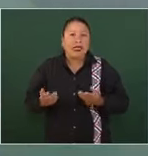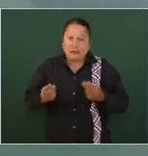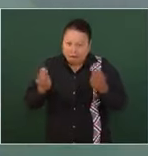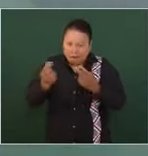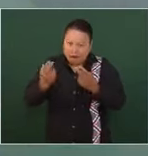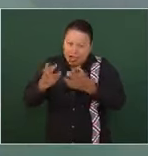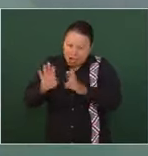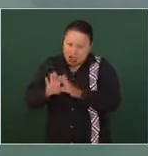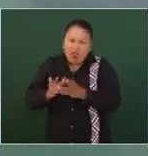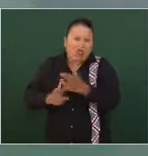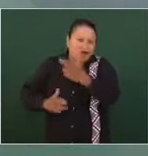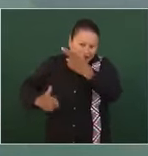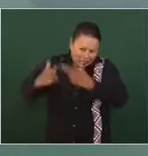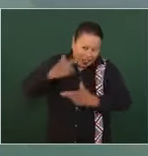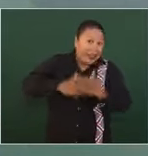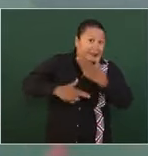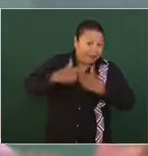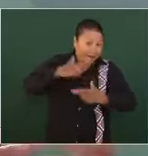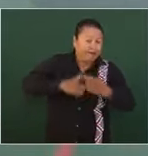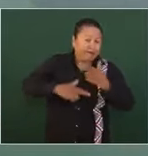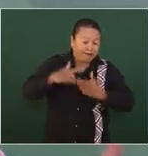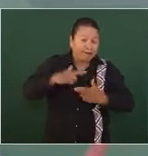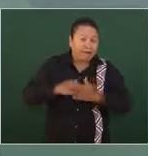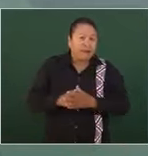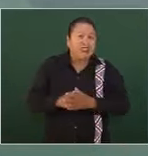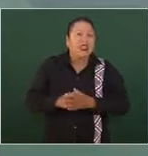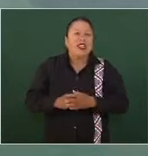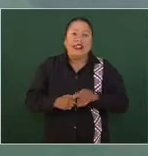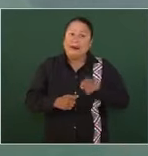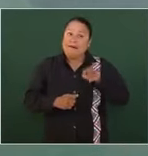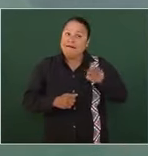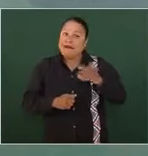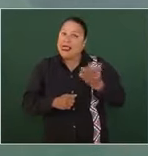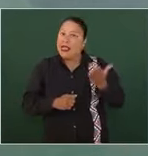lo sustraído